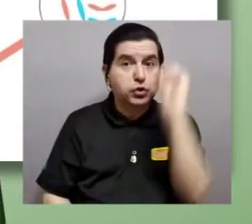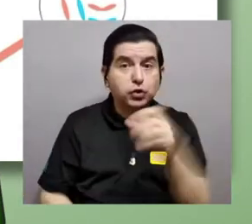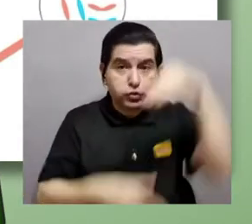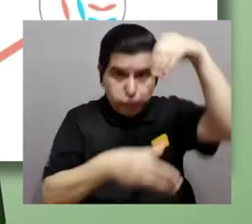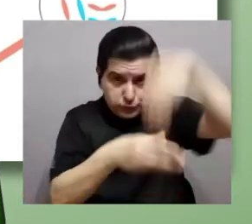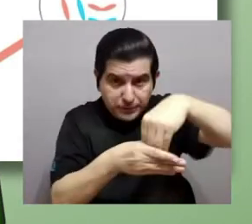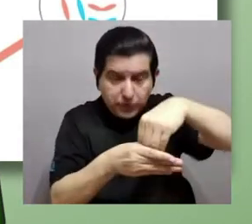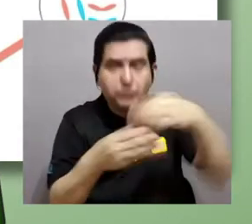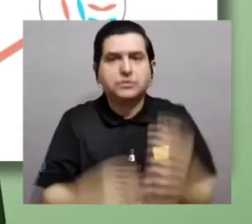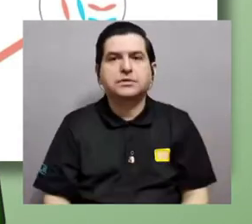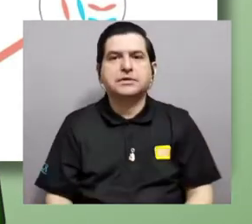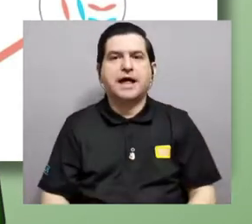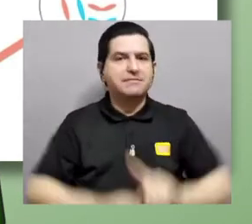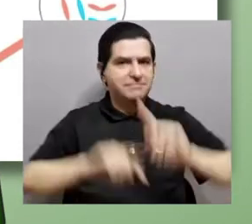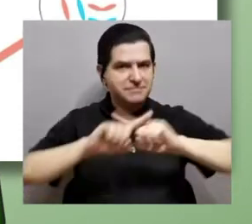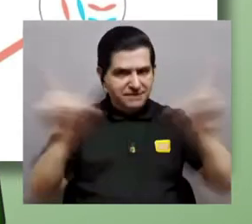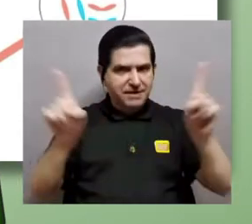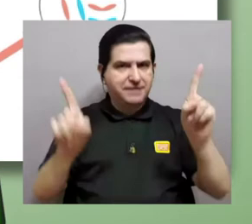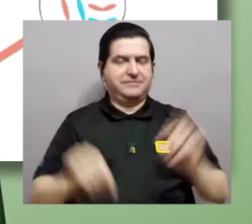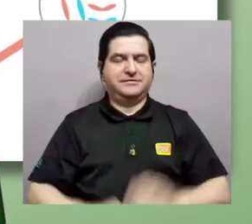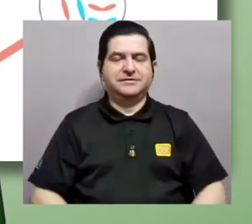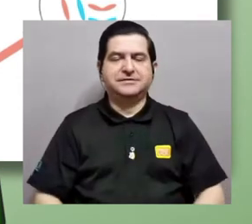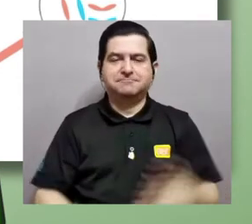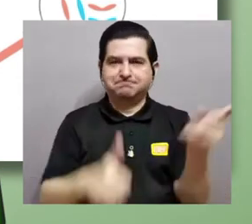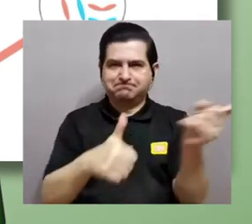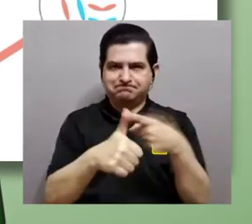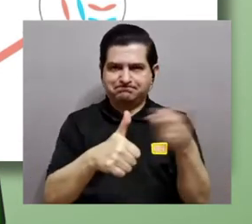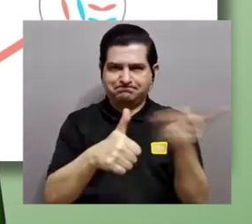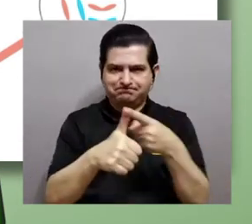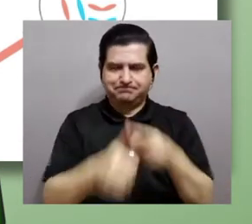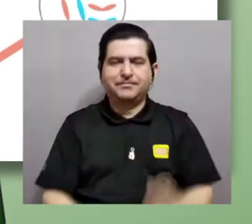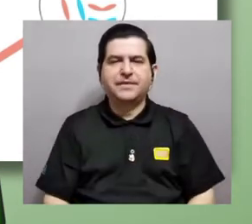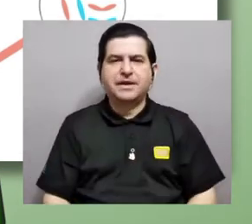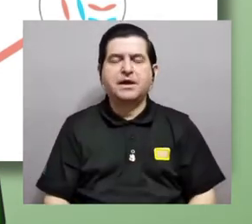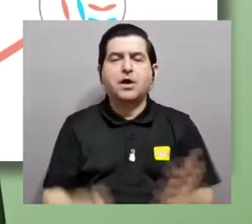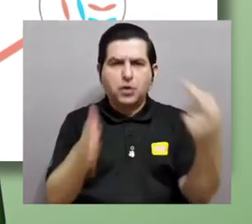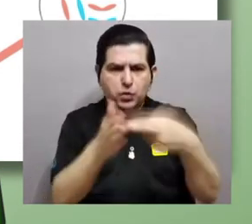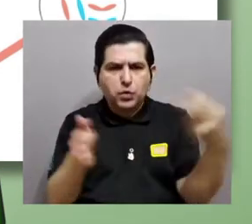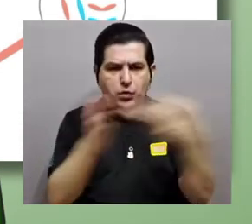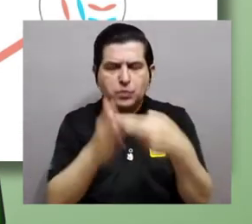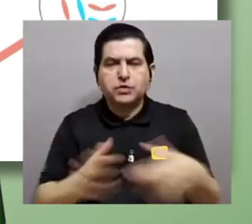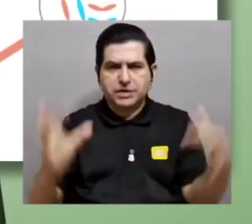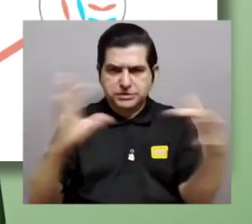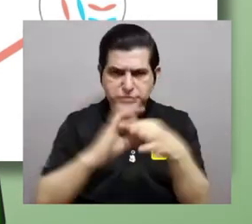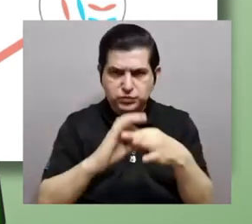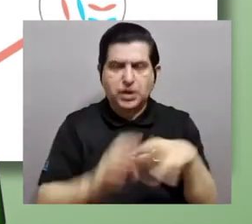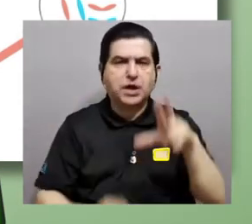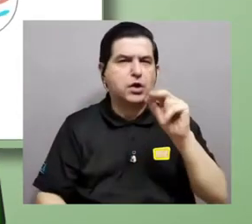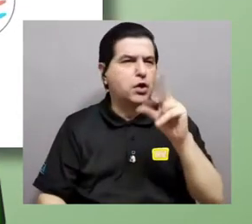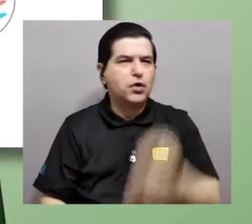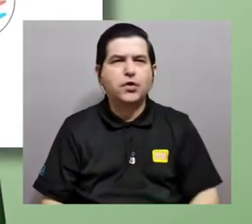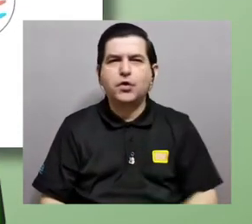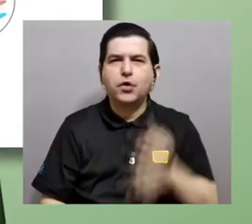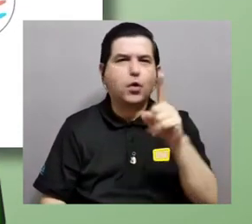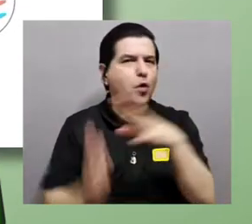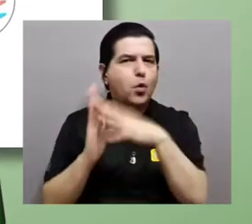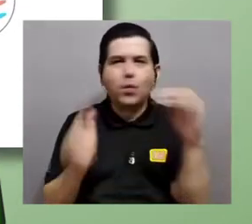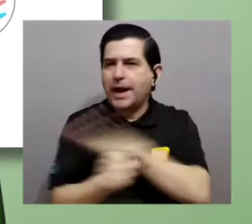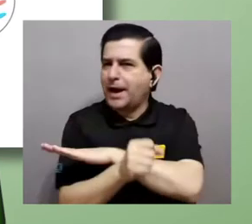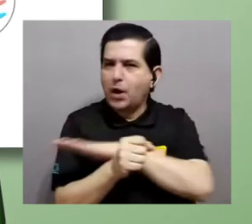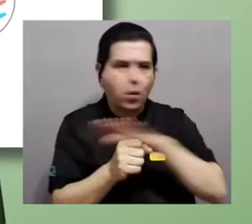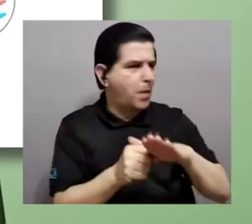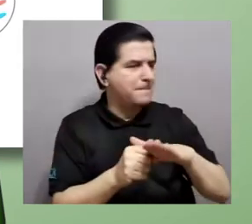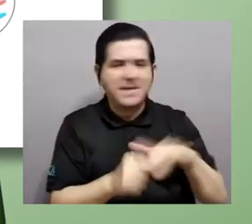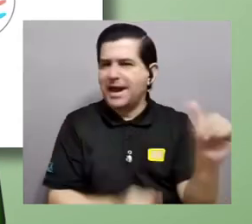fundamentalmente diferentes. Primero, cuando hay reproducción sexual, no transmitimos una copia completa e